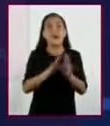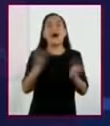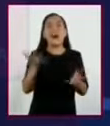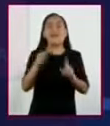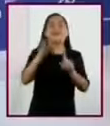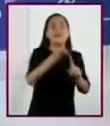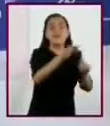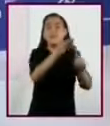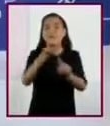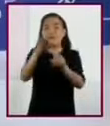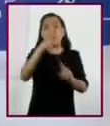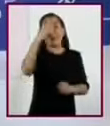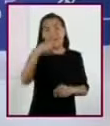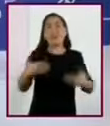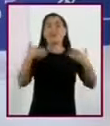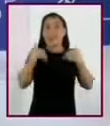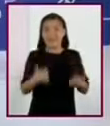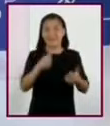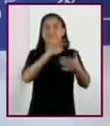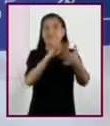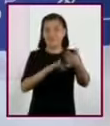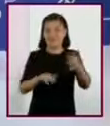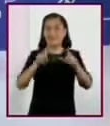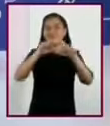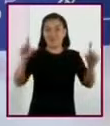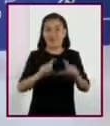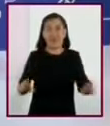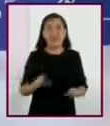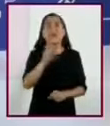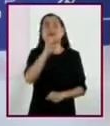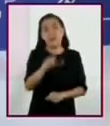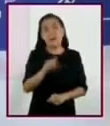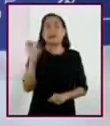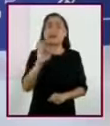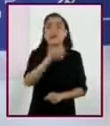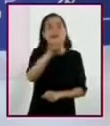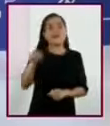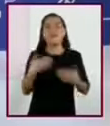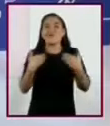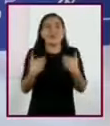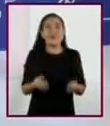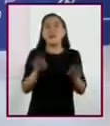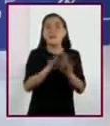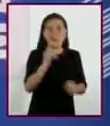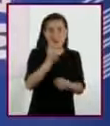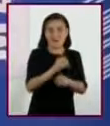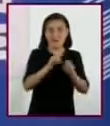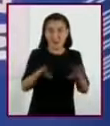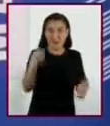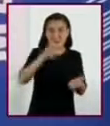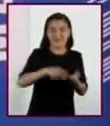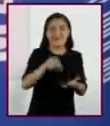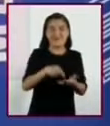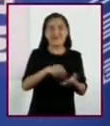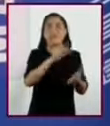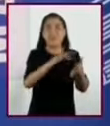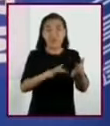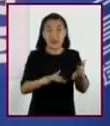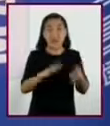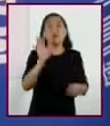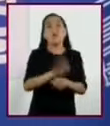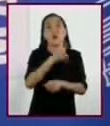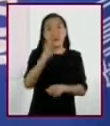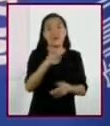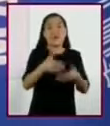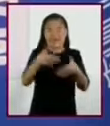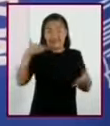forma de abordar el texto. También es posible que no entendamos bien la información que contiene el texto. Por lo tanto, antes de